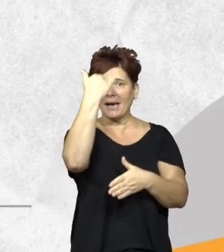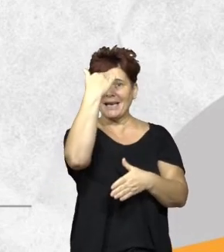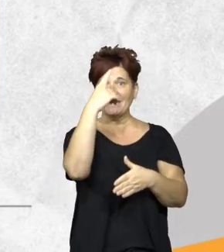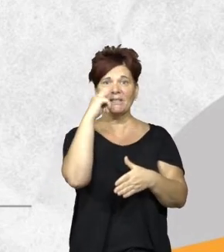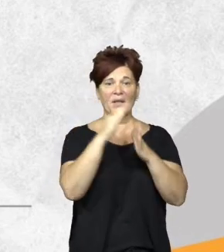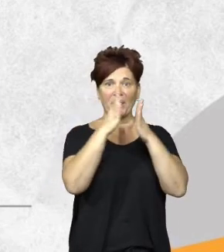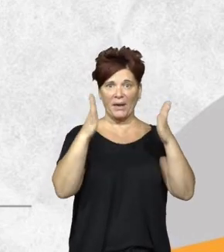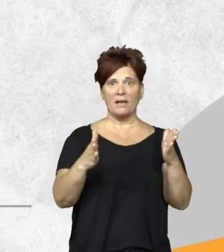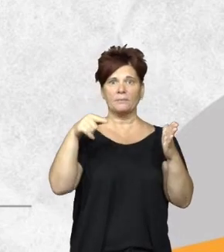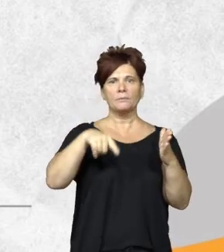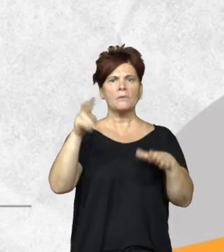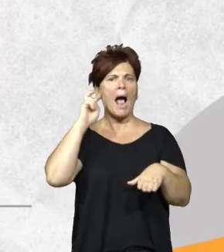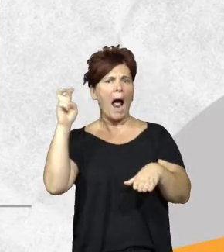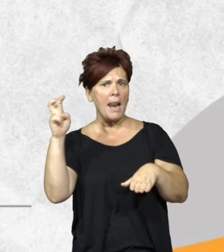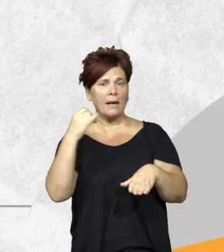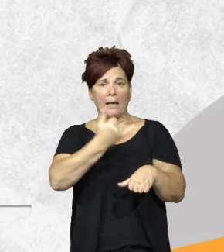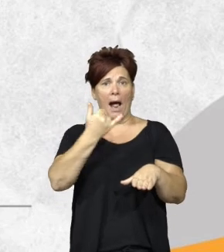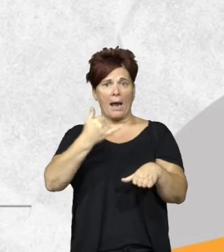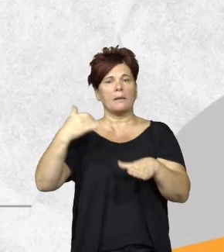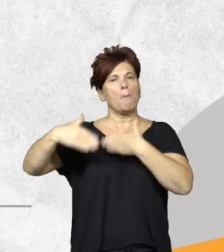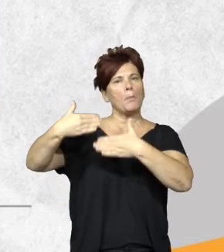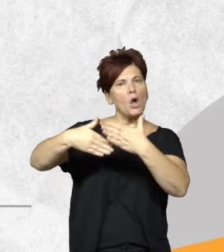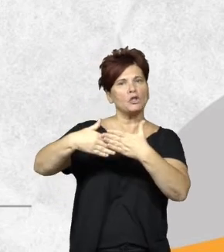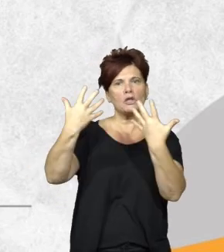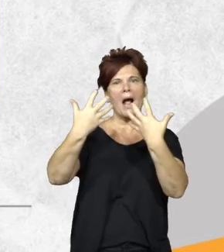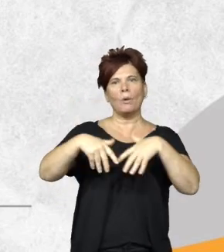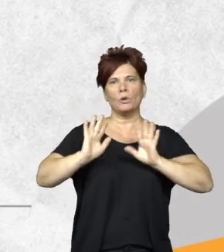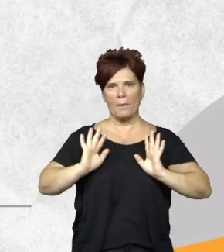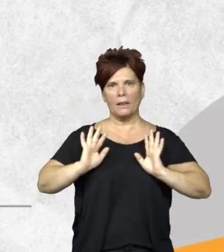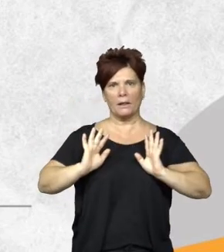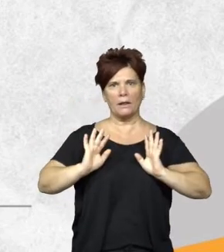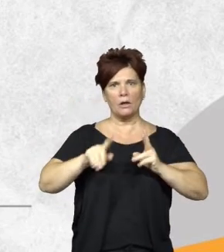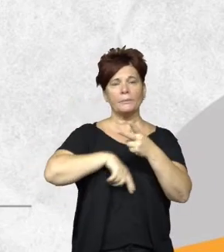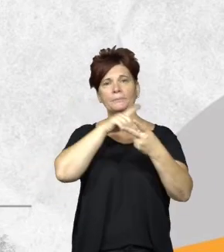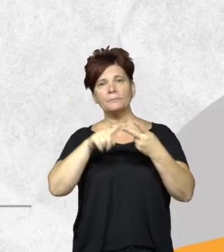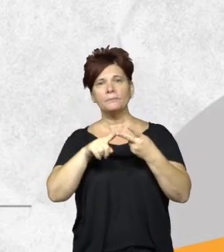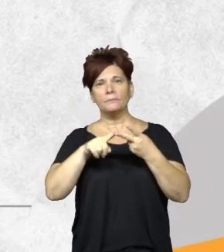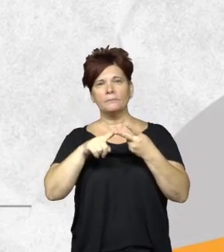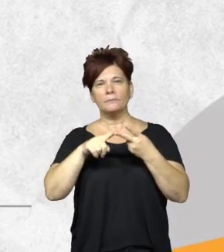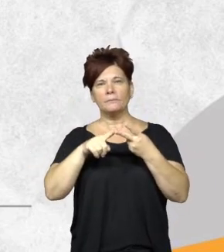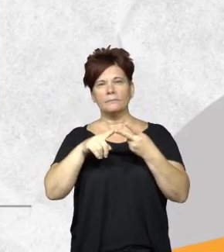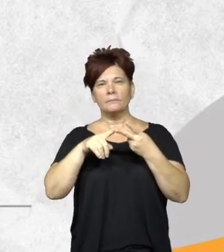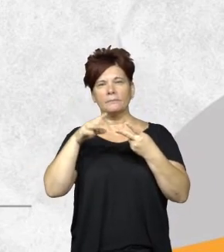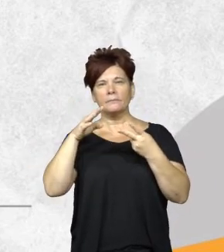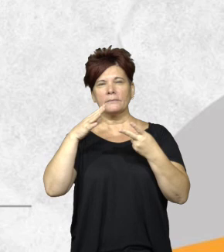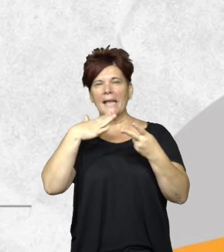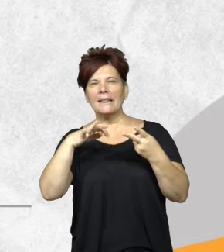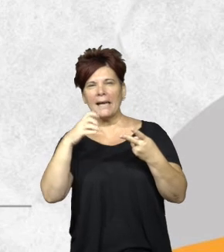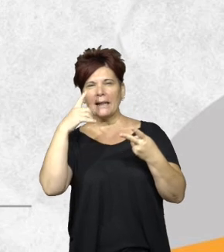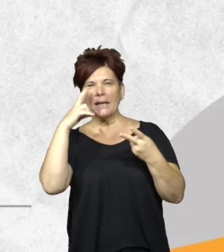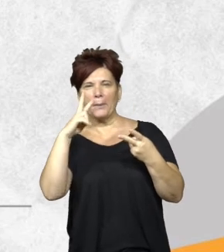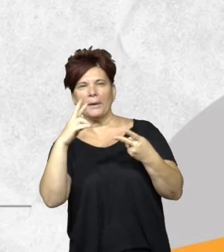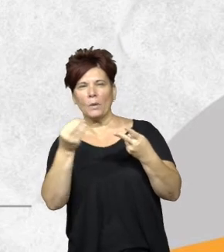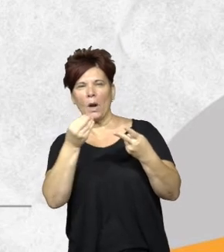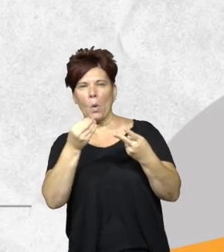tenemos estas alertas con este proceso que es automático pasamos una instancia de interpretación visual de cada una de esas